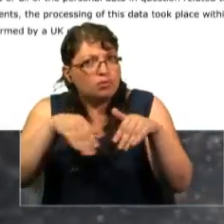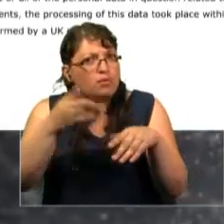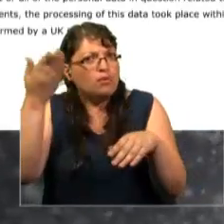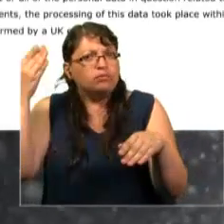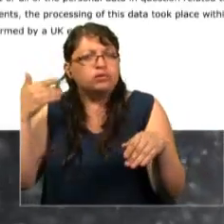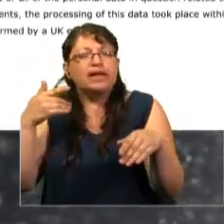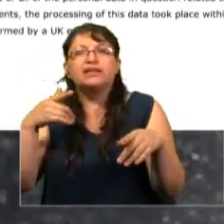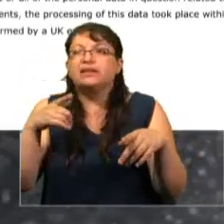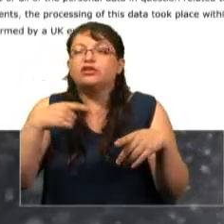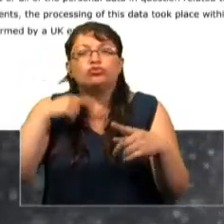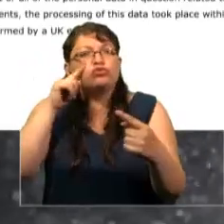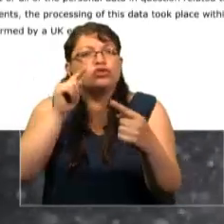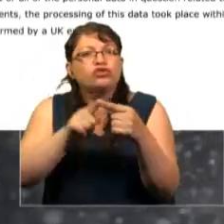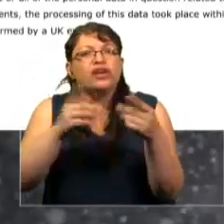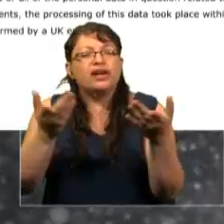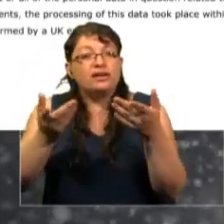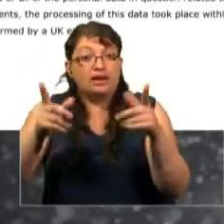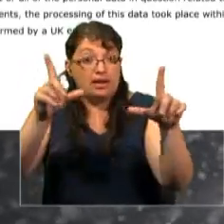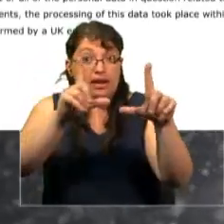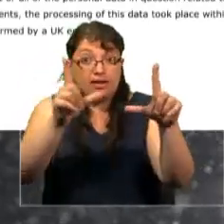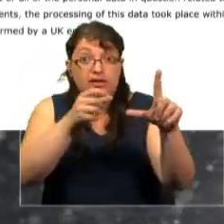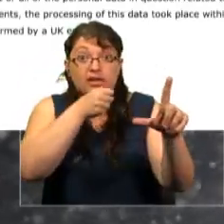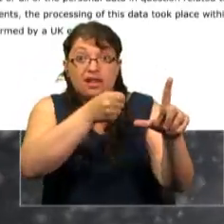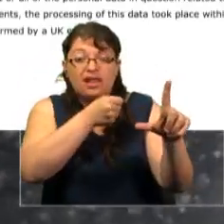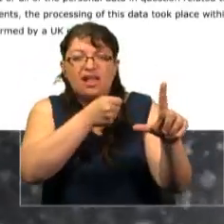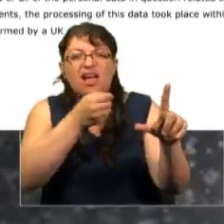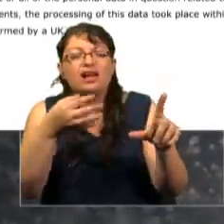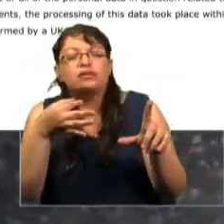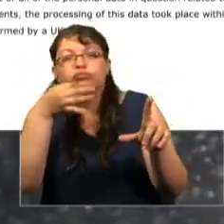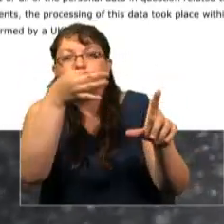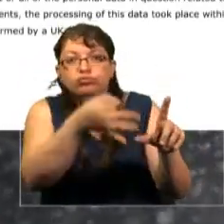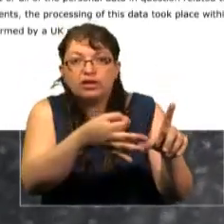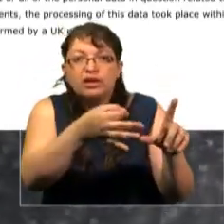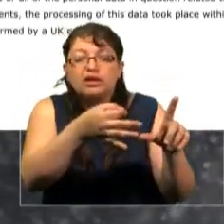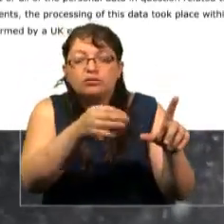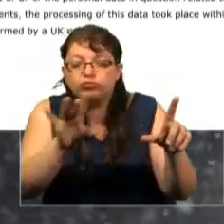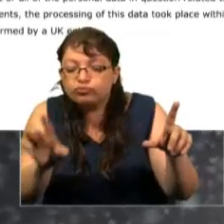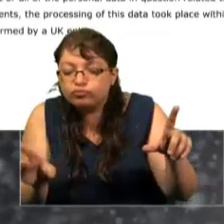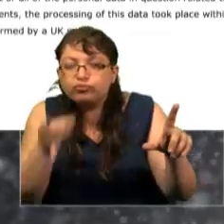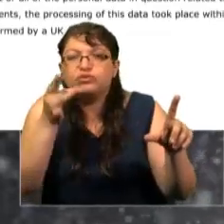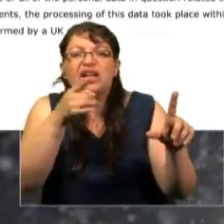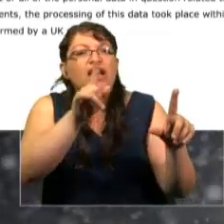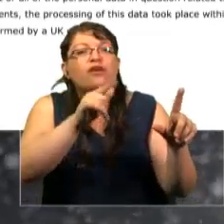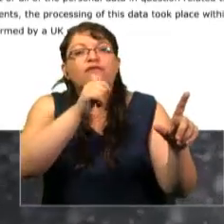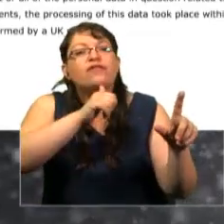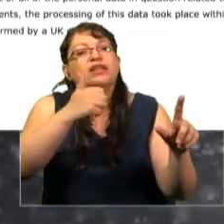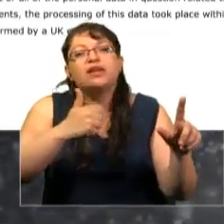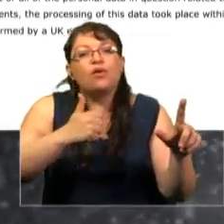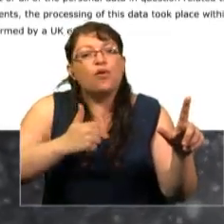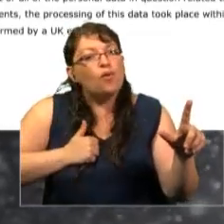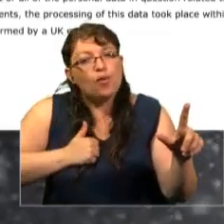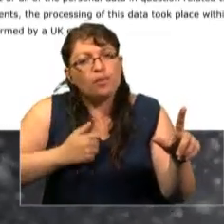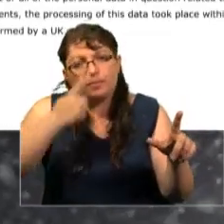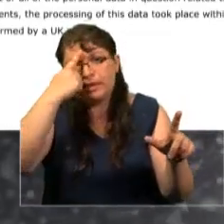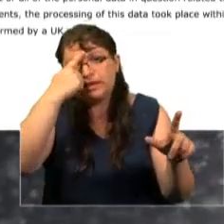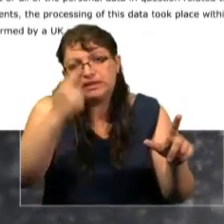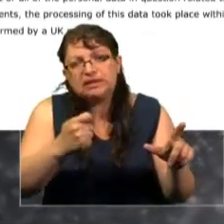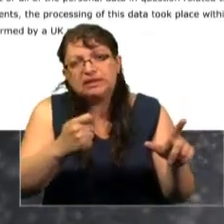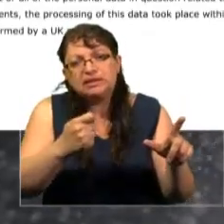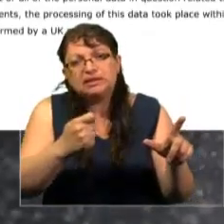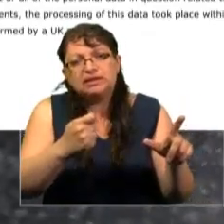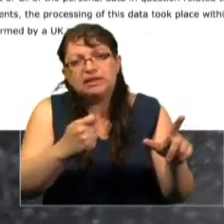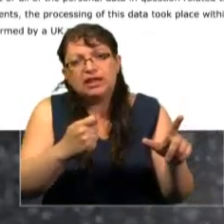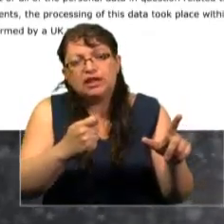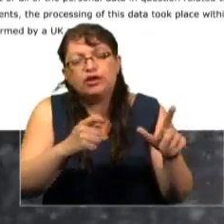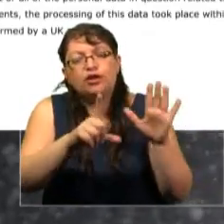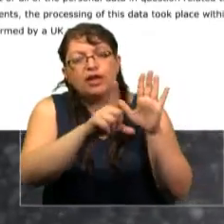sería emitir a la empresa con un hallazgo sustancial sobre incumplimientos serios del principio 1 de la Ley de